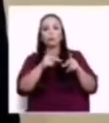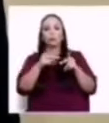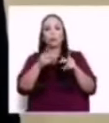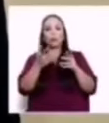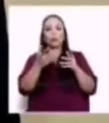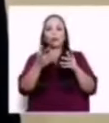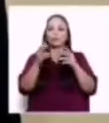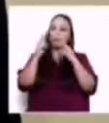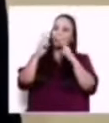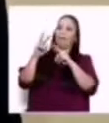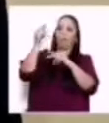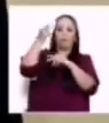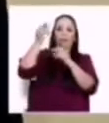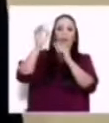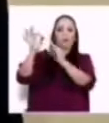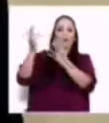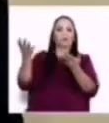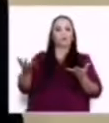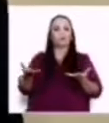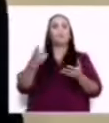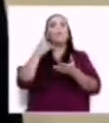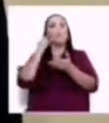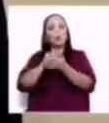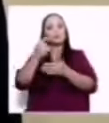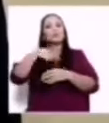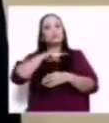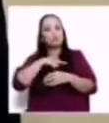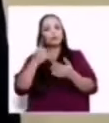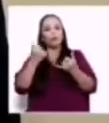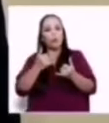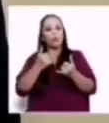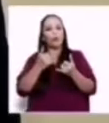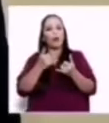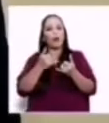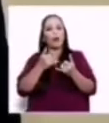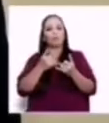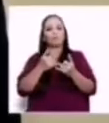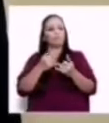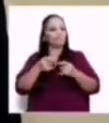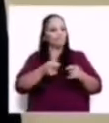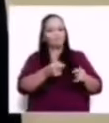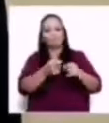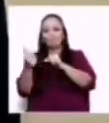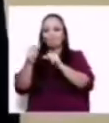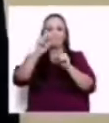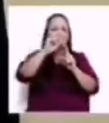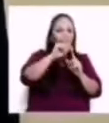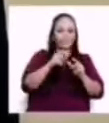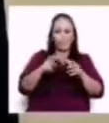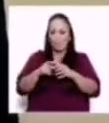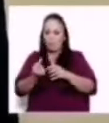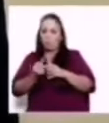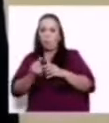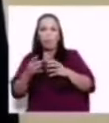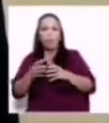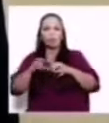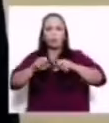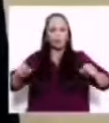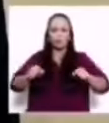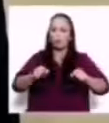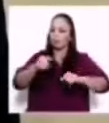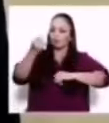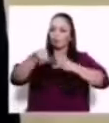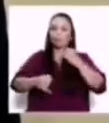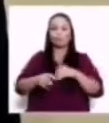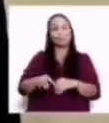alquileres, a los monopolios, a la corrupción. ¿Usted había visto alguna vez en Costa Rica